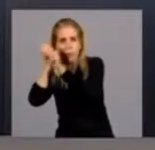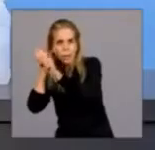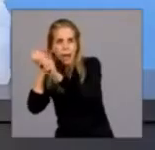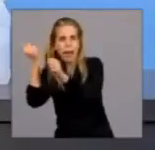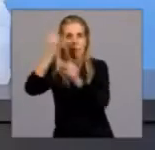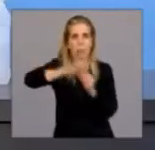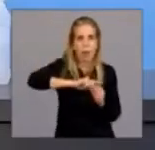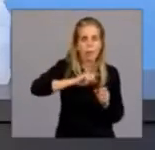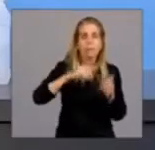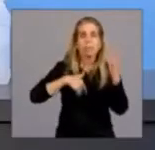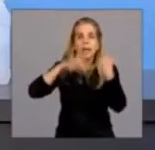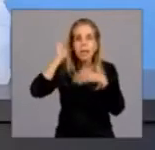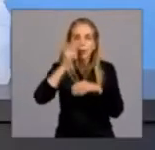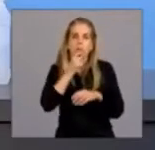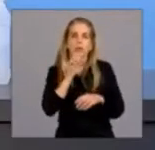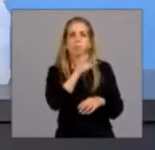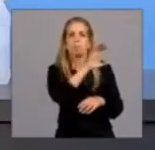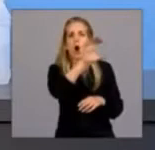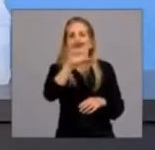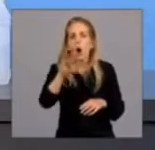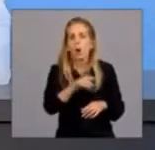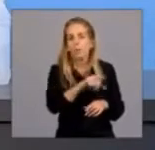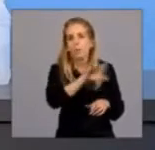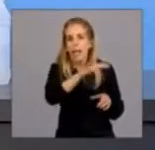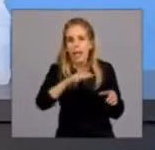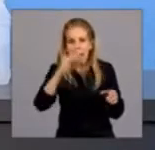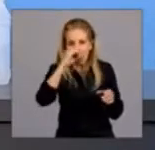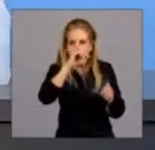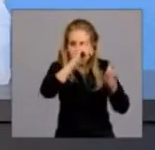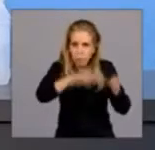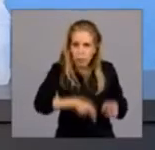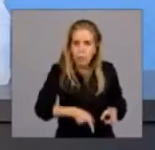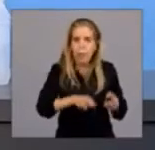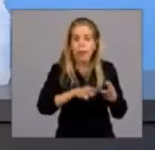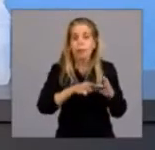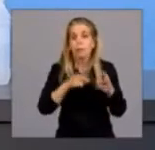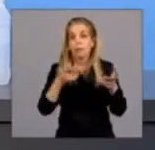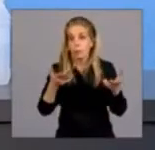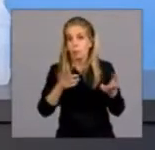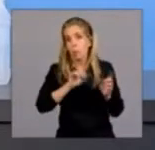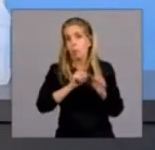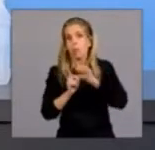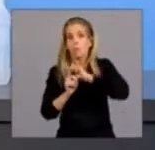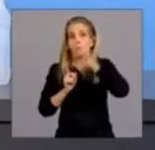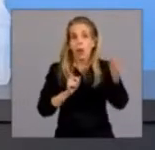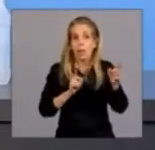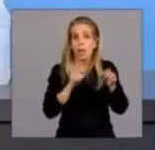muchos en Río Negro, que han vuelto enfermos, contagiados.